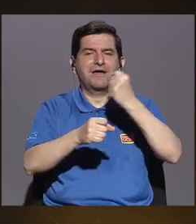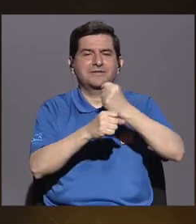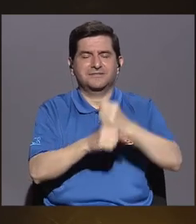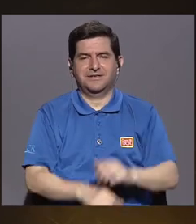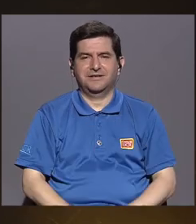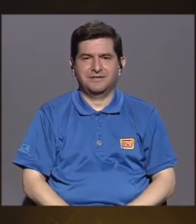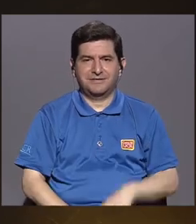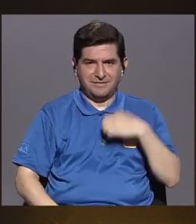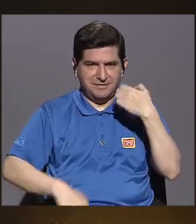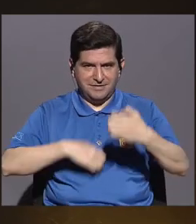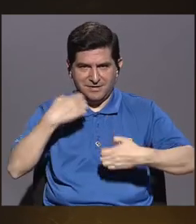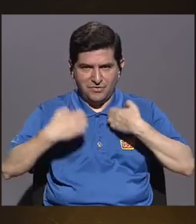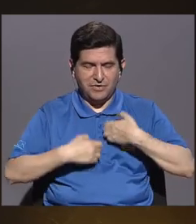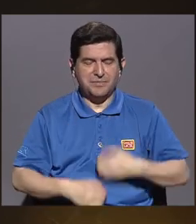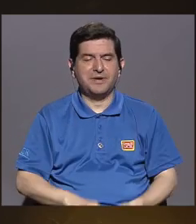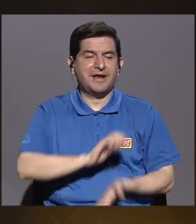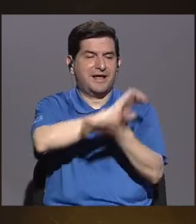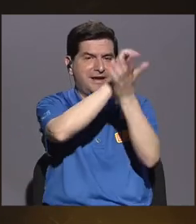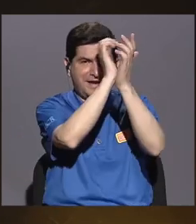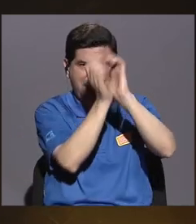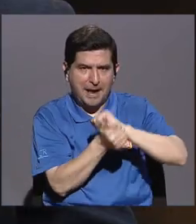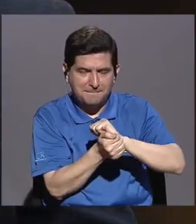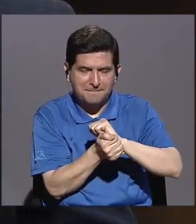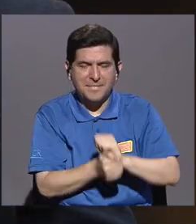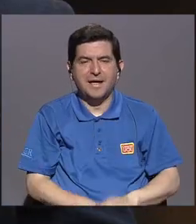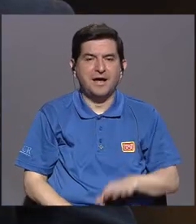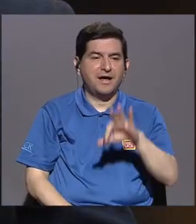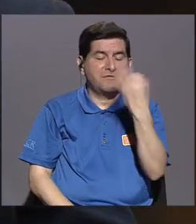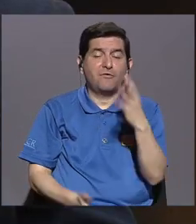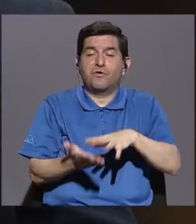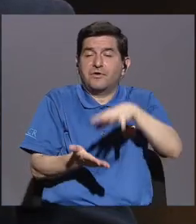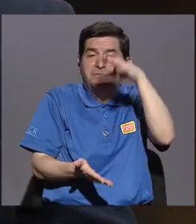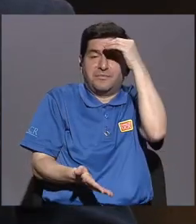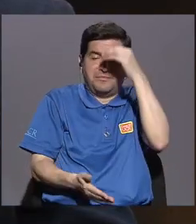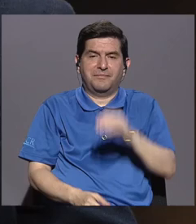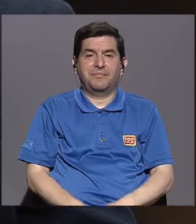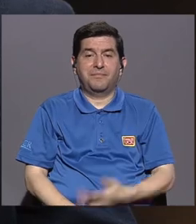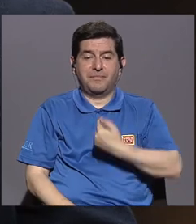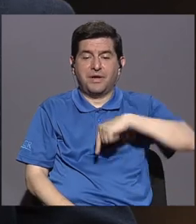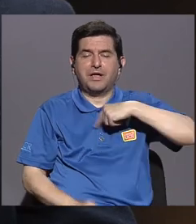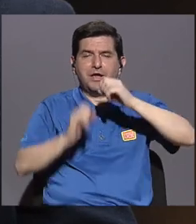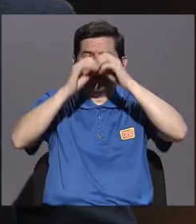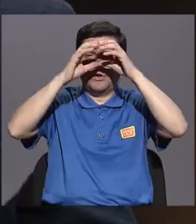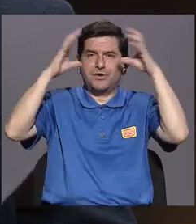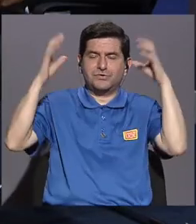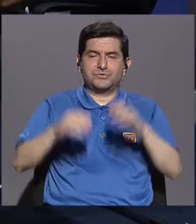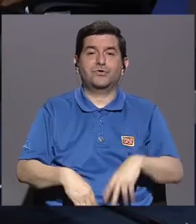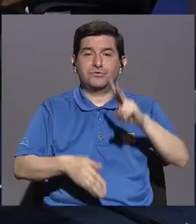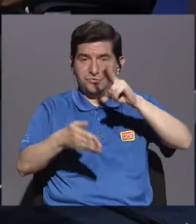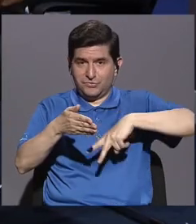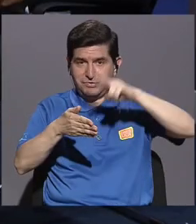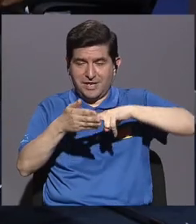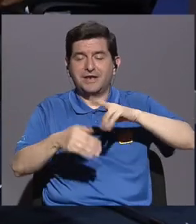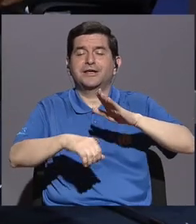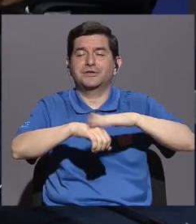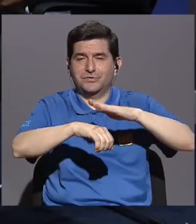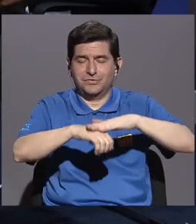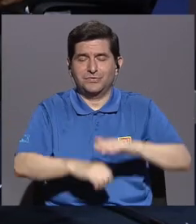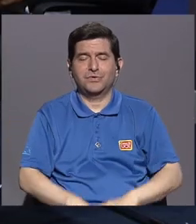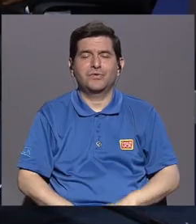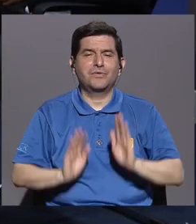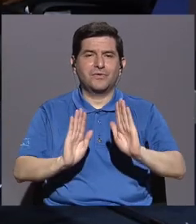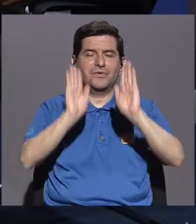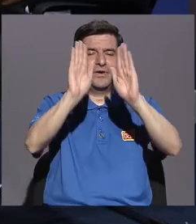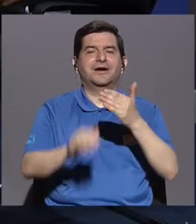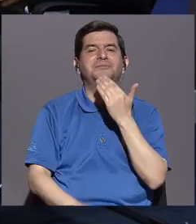Exacto. Con la emoción es que logramos cambiar la manera en que aprendemos y cómo nos imaginamos, que es algo que la literatura ha hecho de